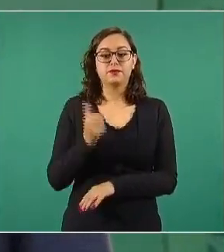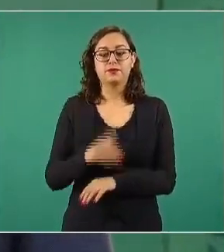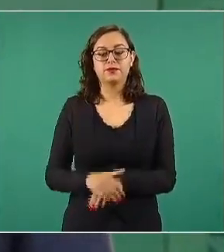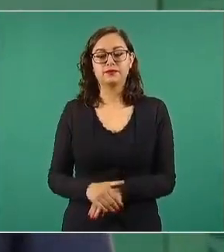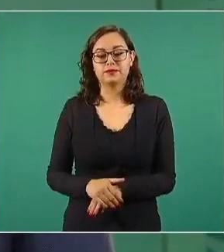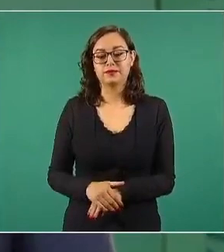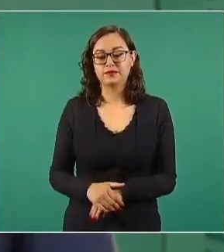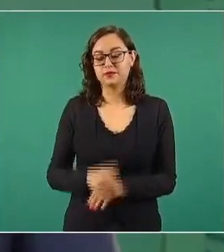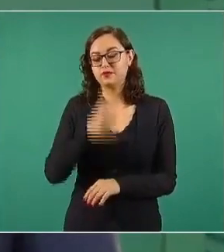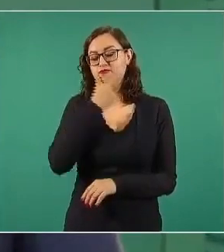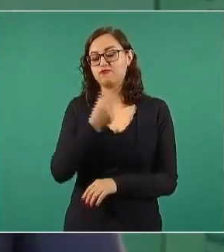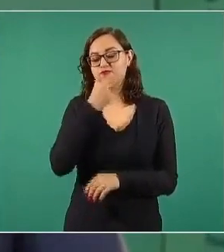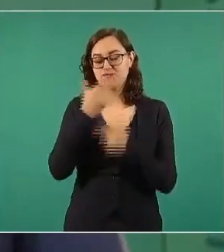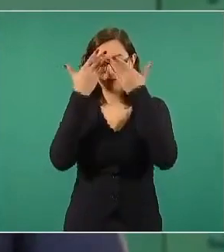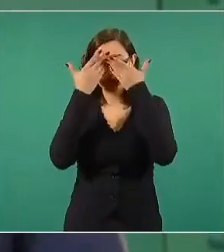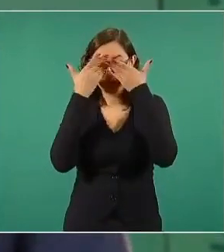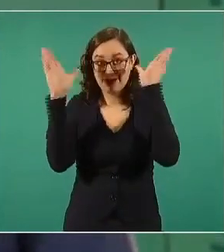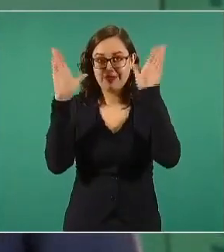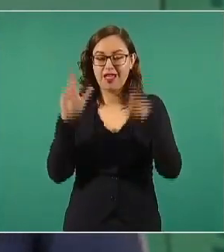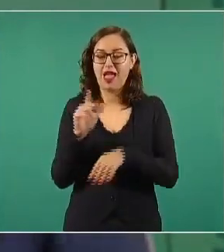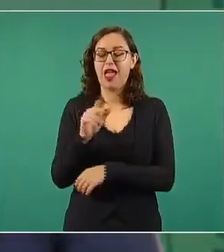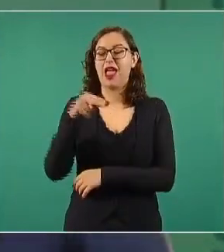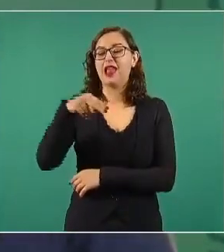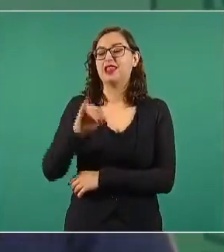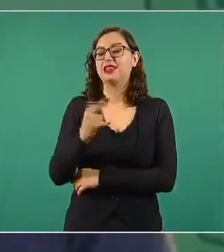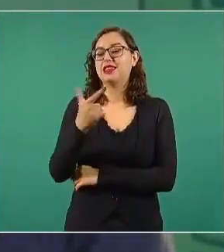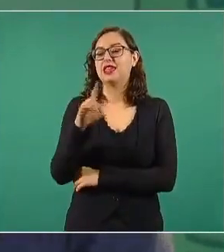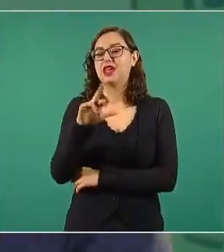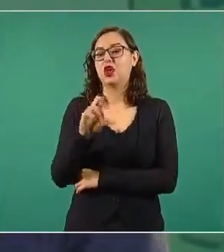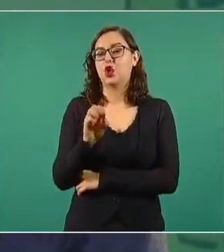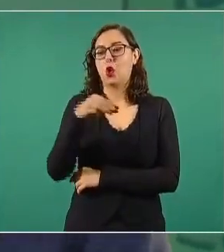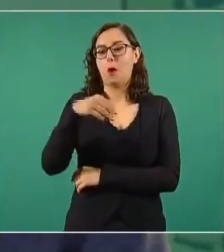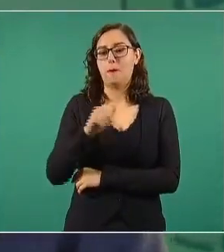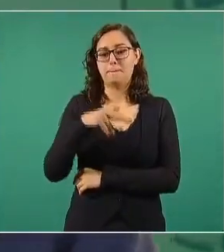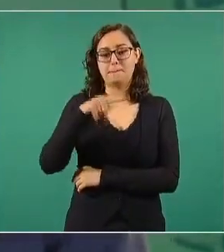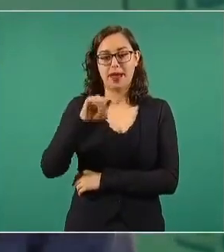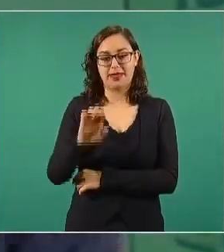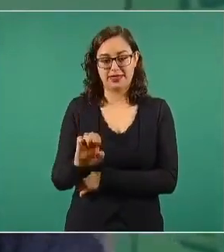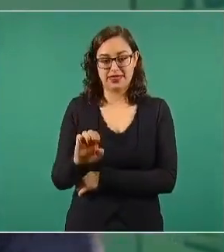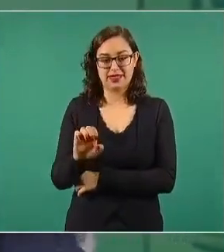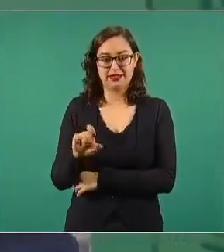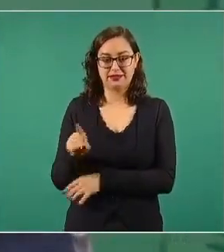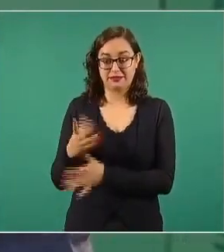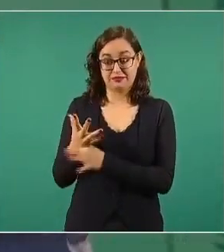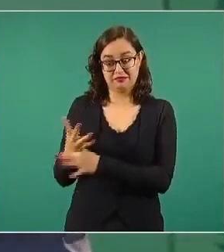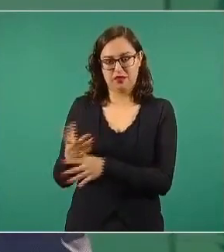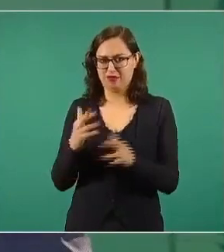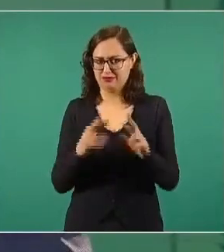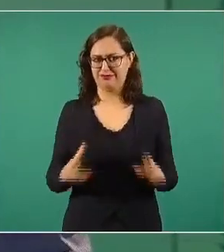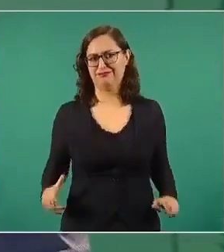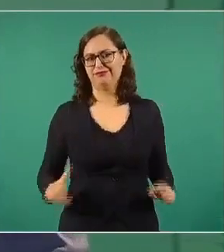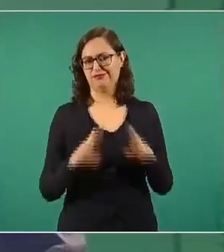el negromante, decía y era anticlerical,